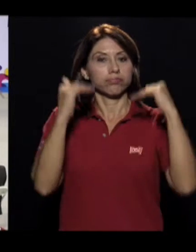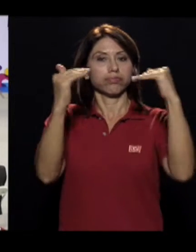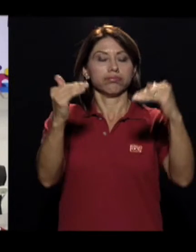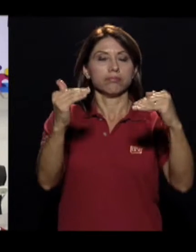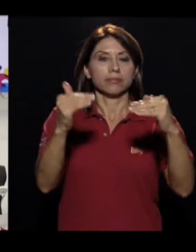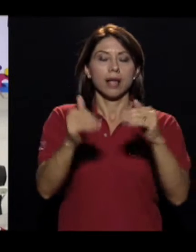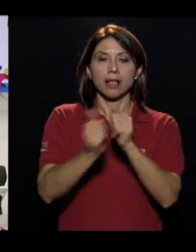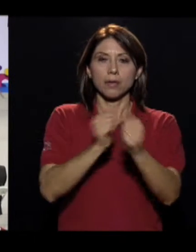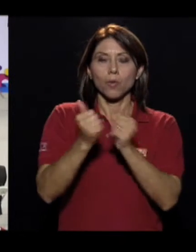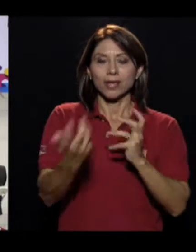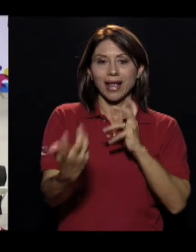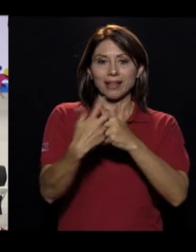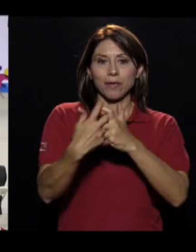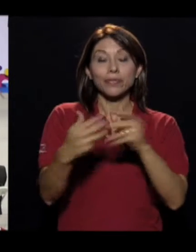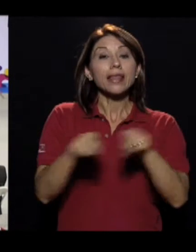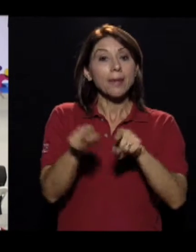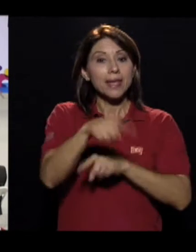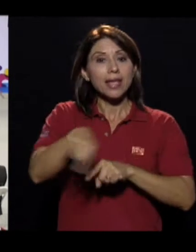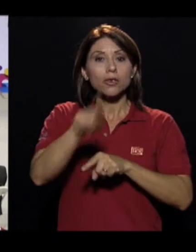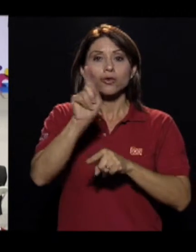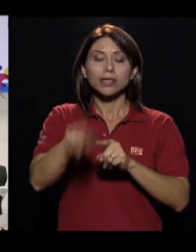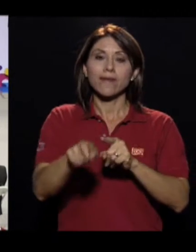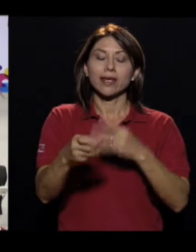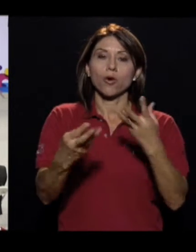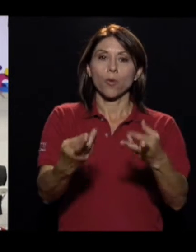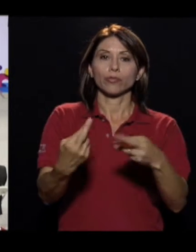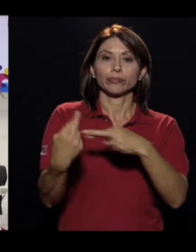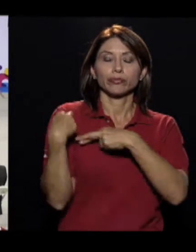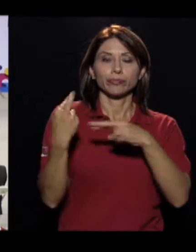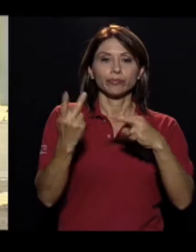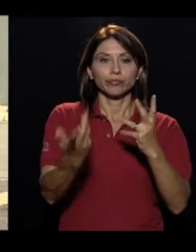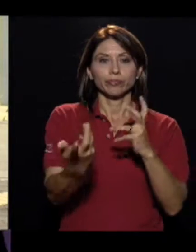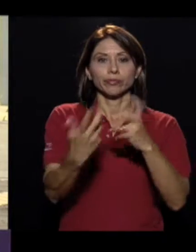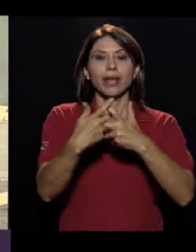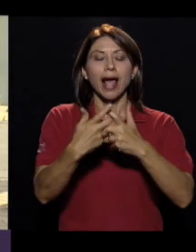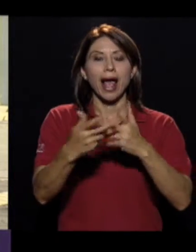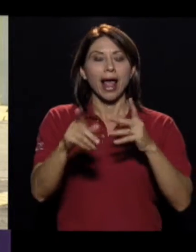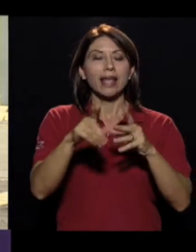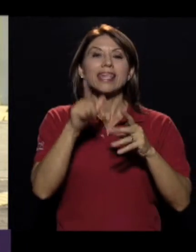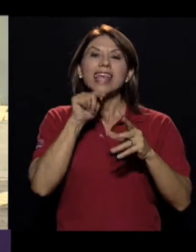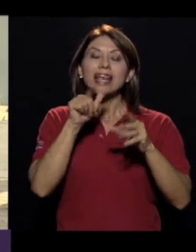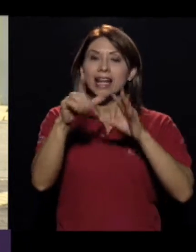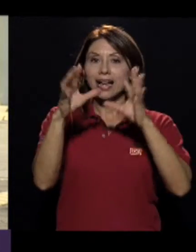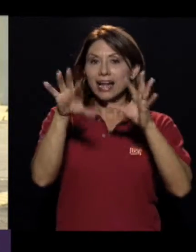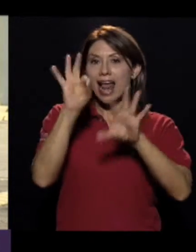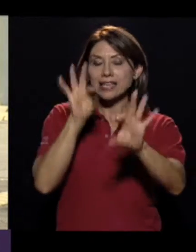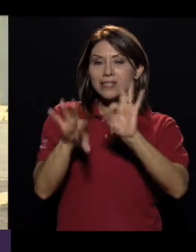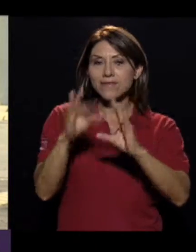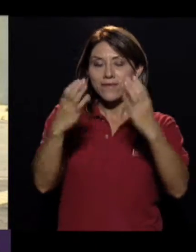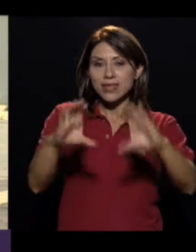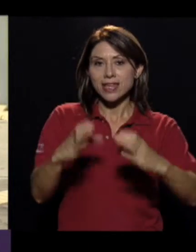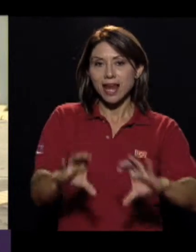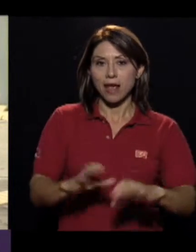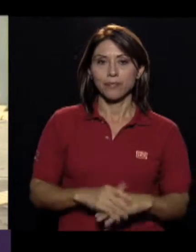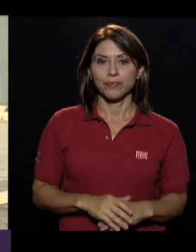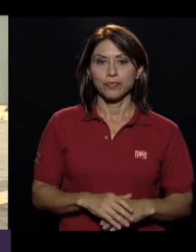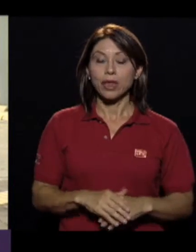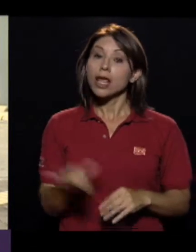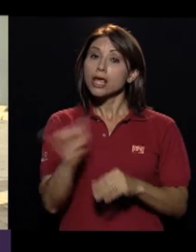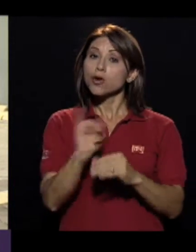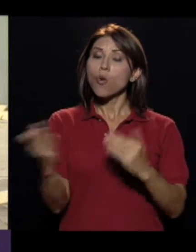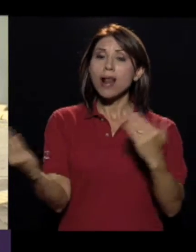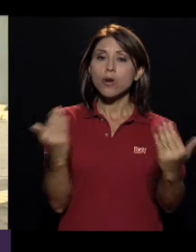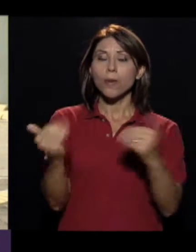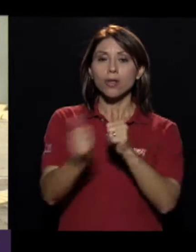Es también el ente encargado de acreditar a los clasificadores. Al igual que en el deporte convencional